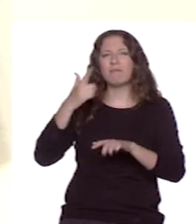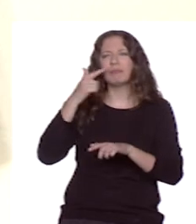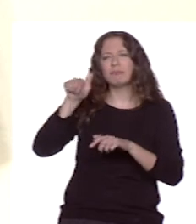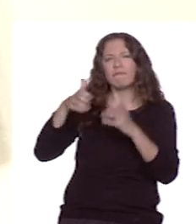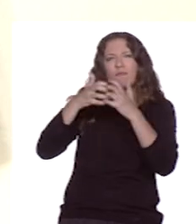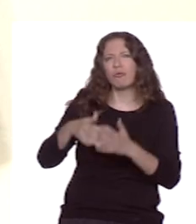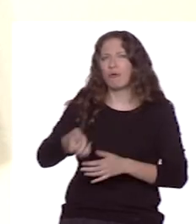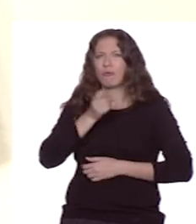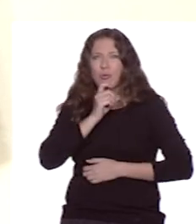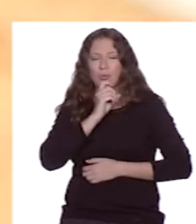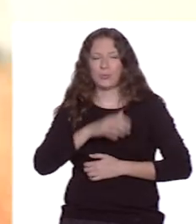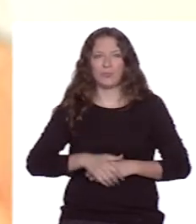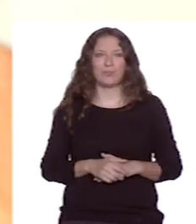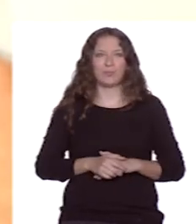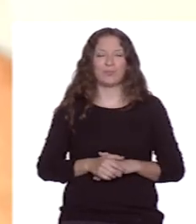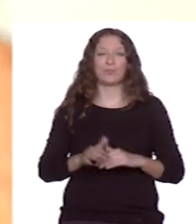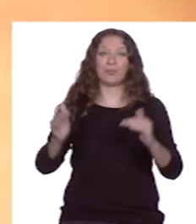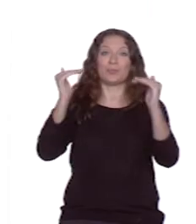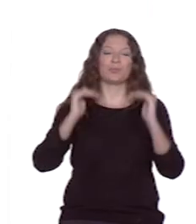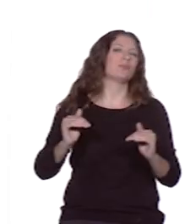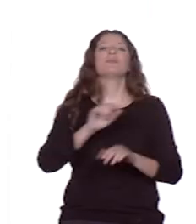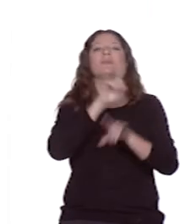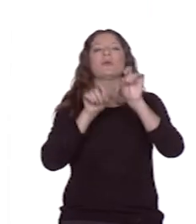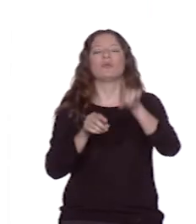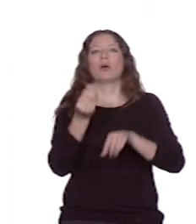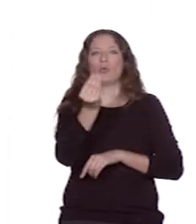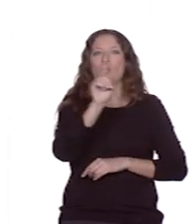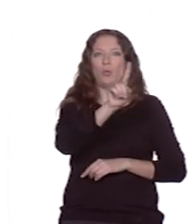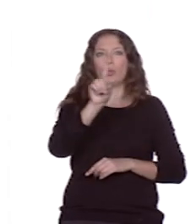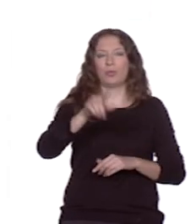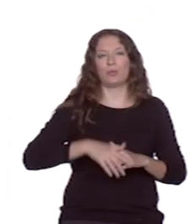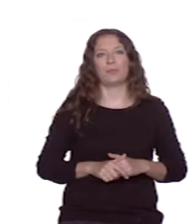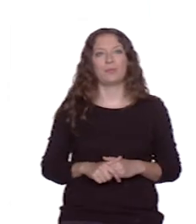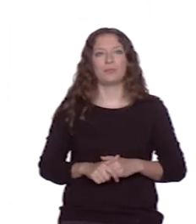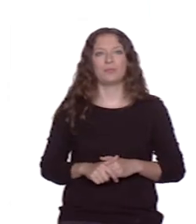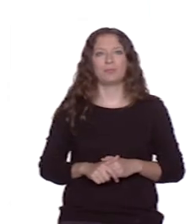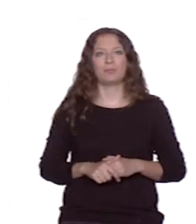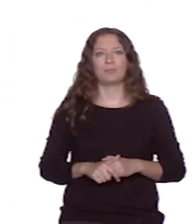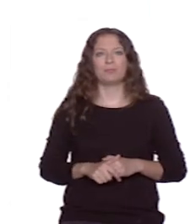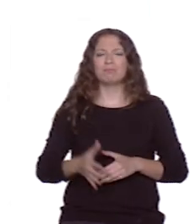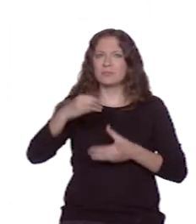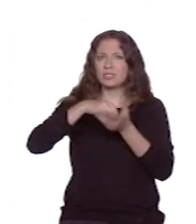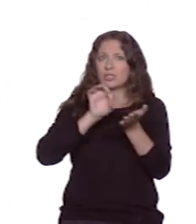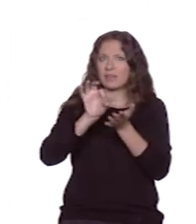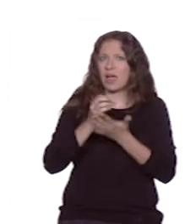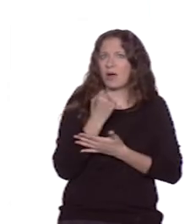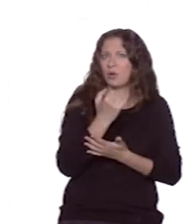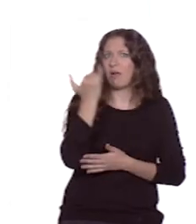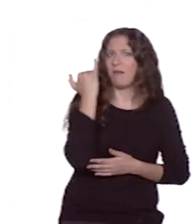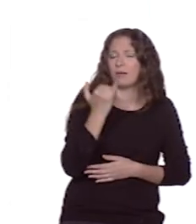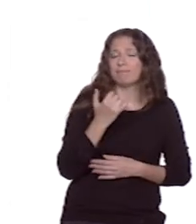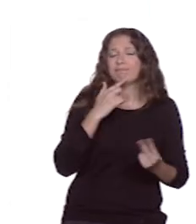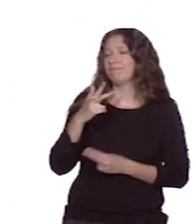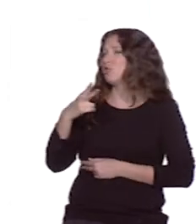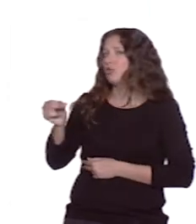Pasamos a la pregunta Q11. ¿Se incluyen servicios de apoyo? No. Entre las funciones del lector